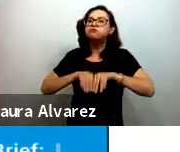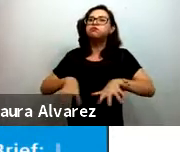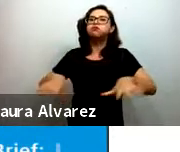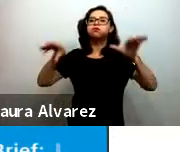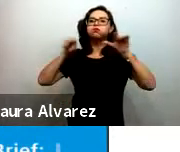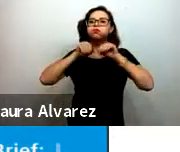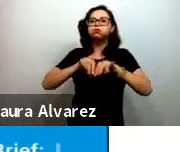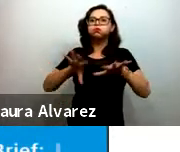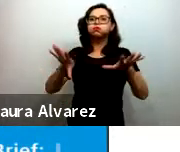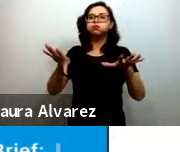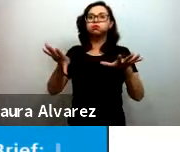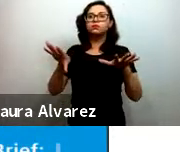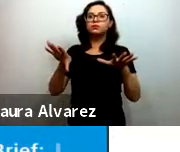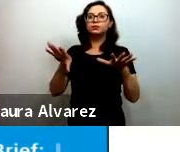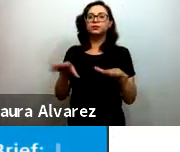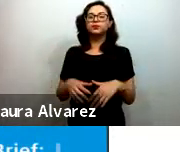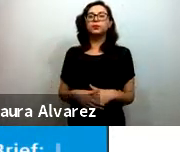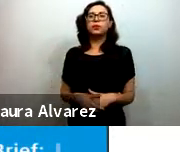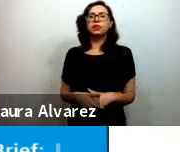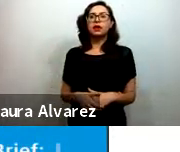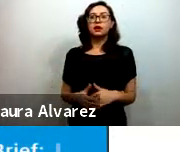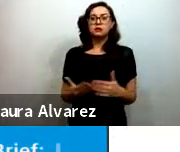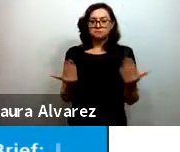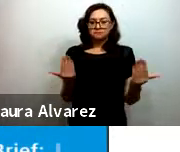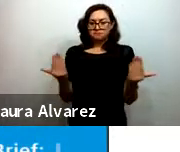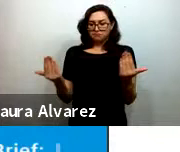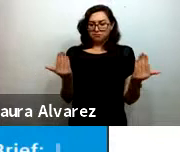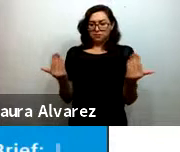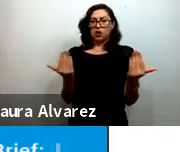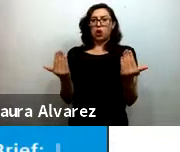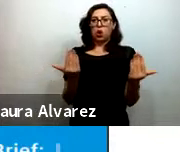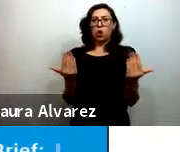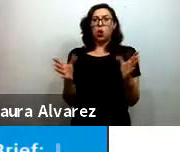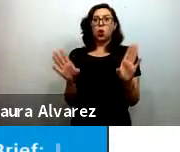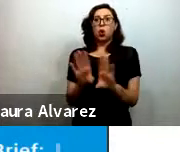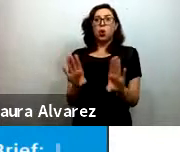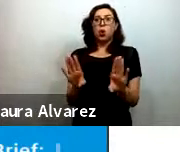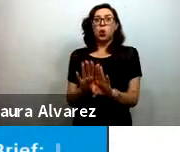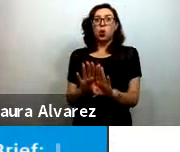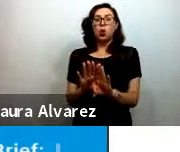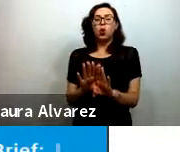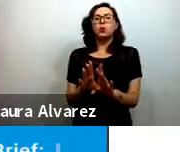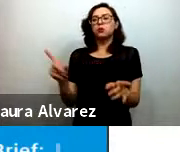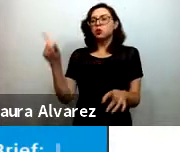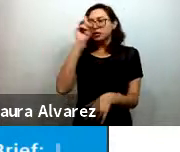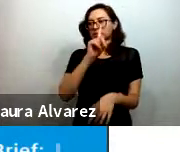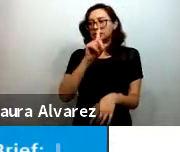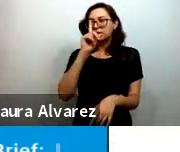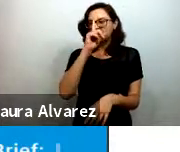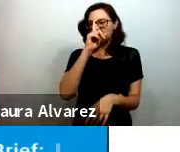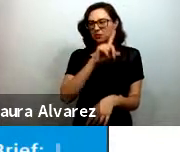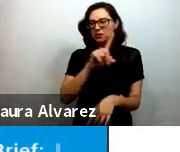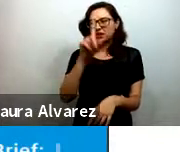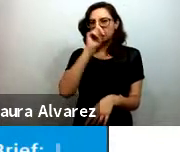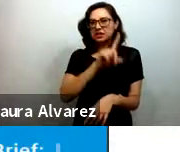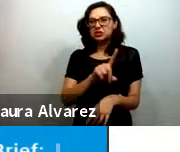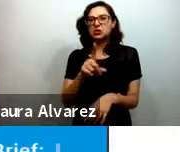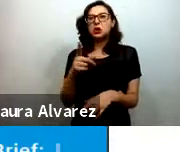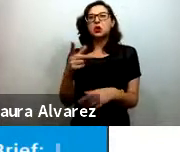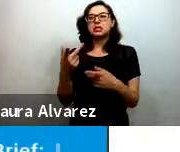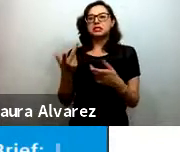separar un poco algunas de estas dimensiones con recomendaciones prácticas.